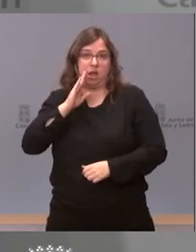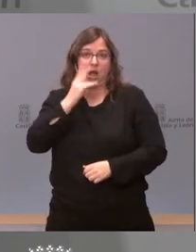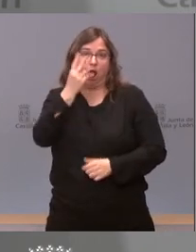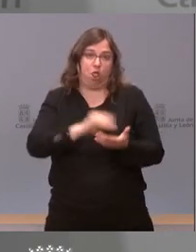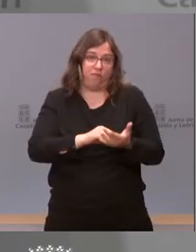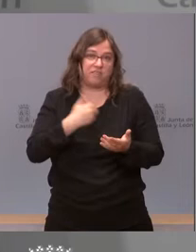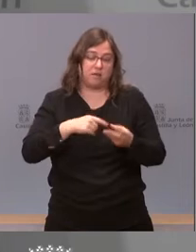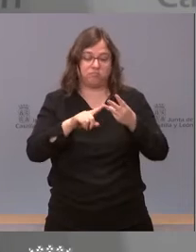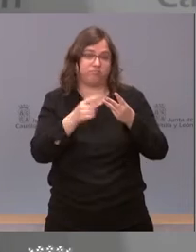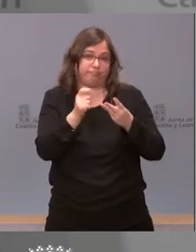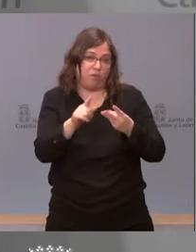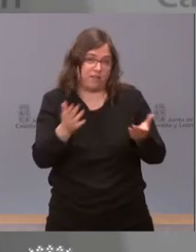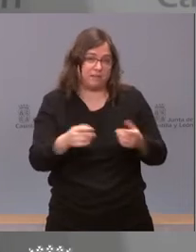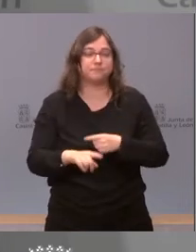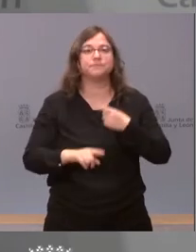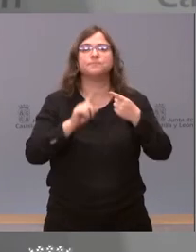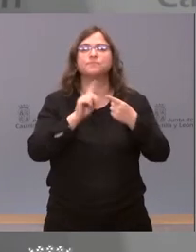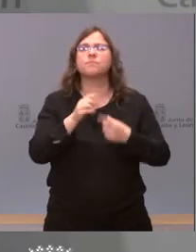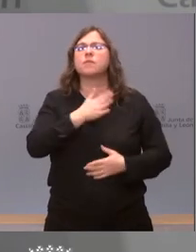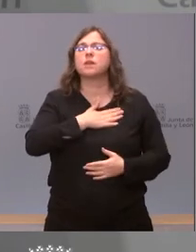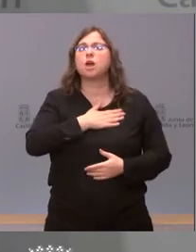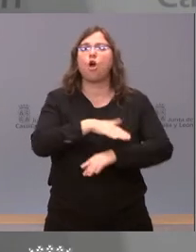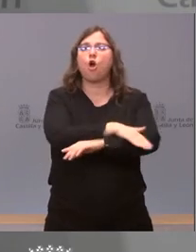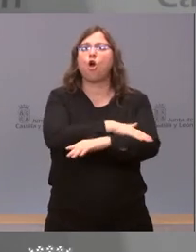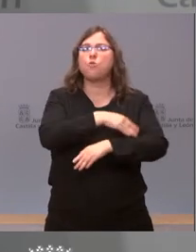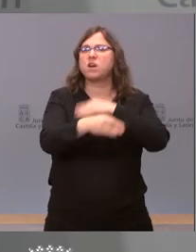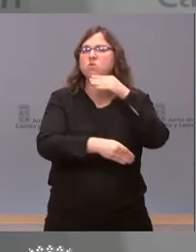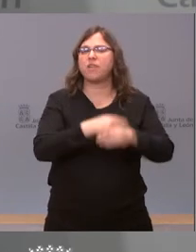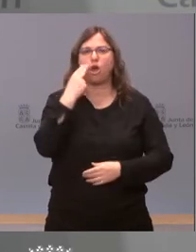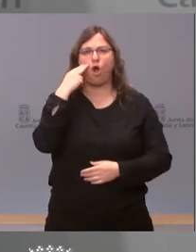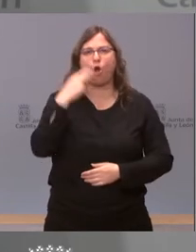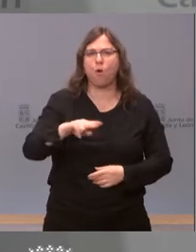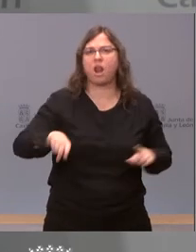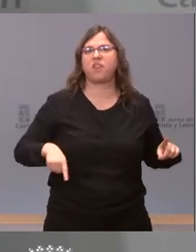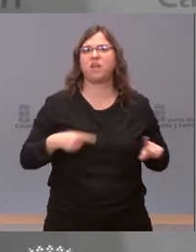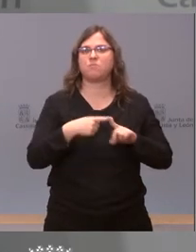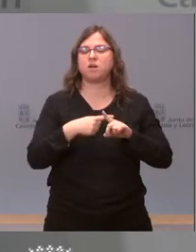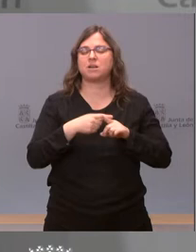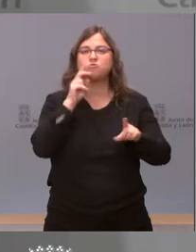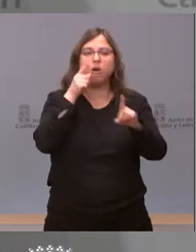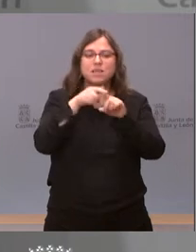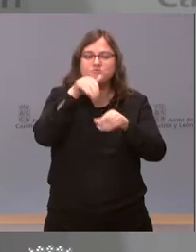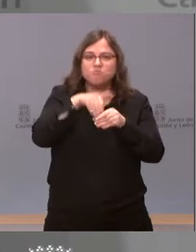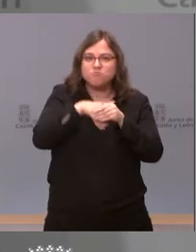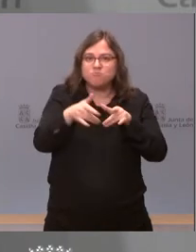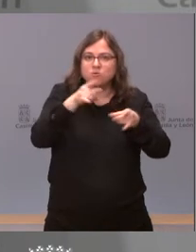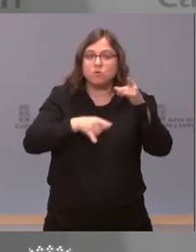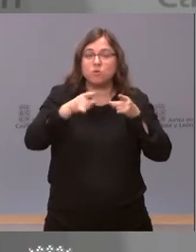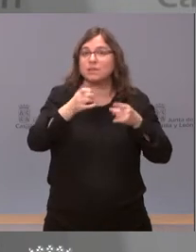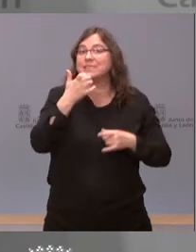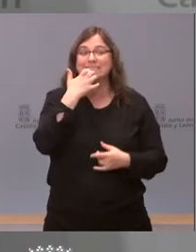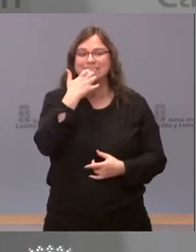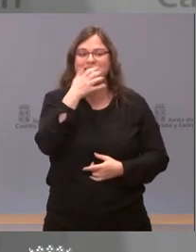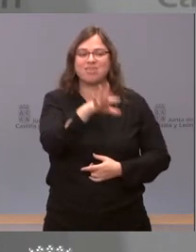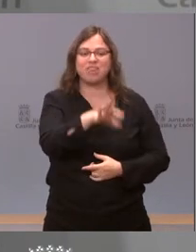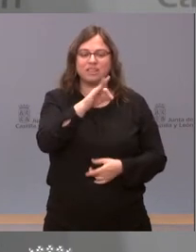demás. ¿Cuándo actúa el gobierno de forma cobarde y electoralista? Bueno, pues cuando no quiere asumir decisiones.